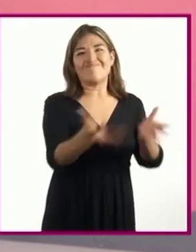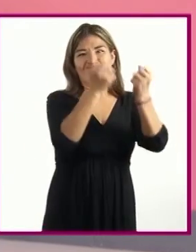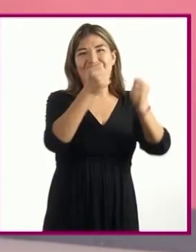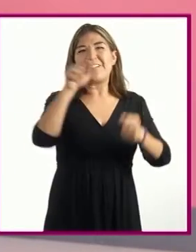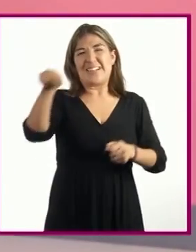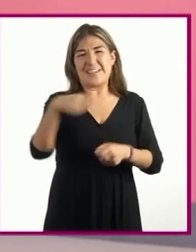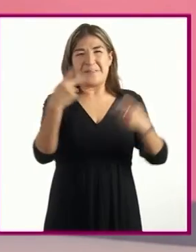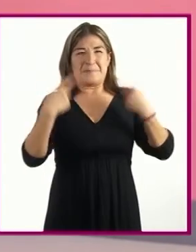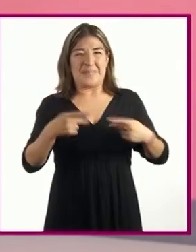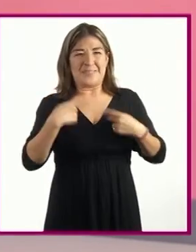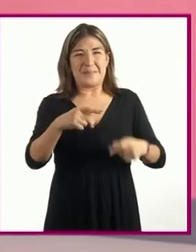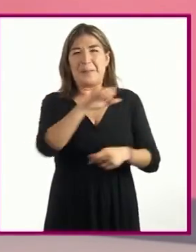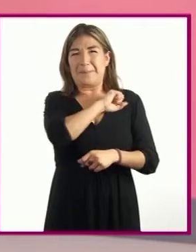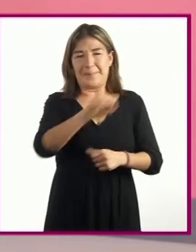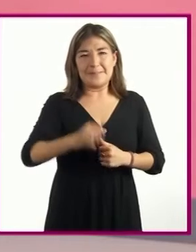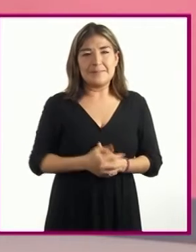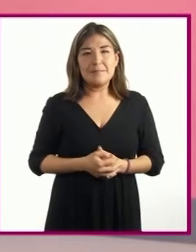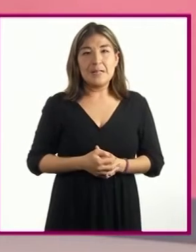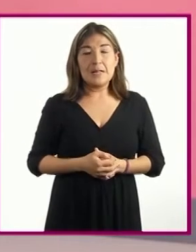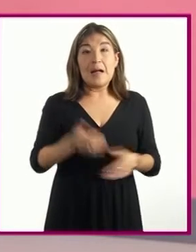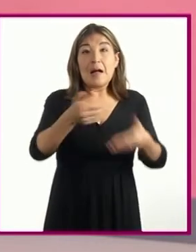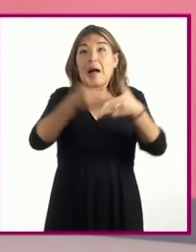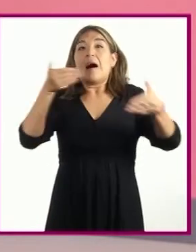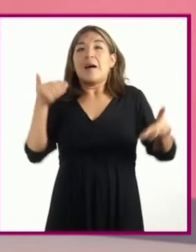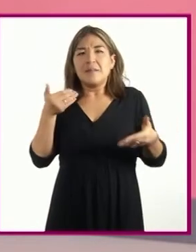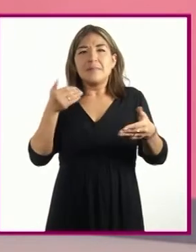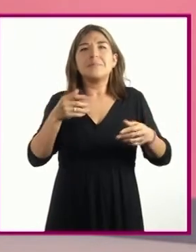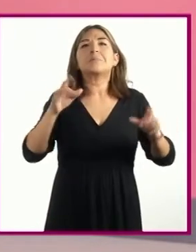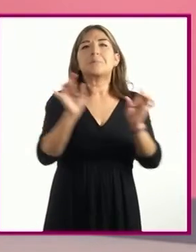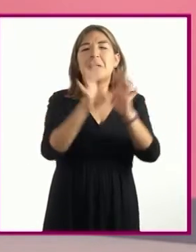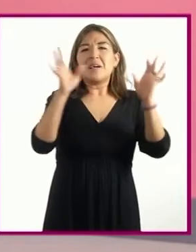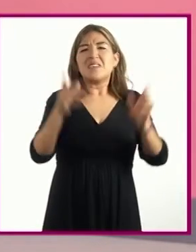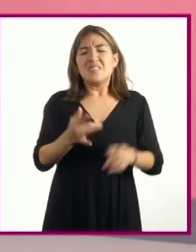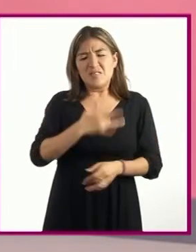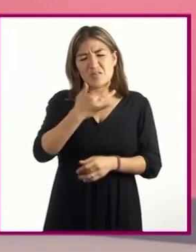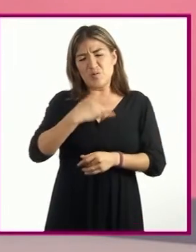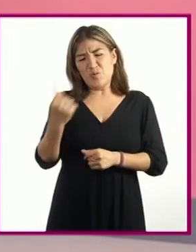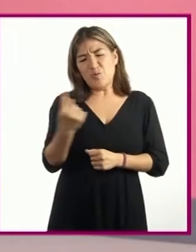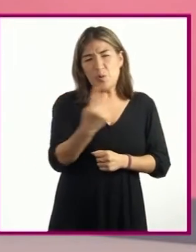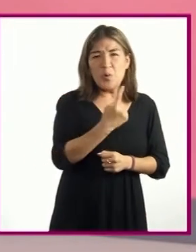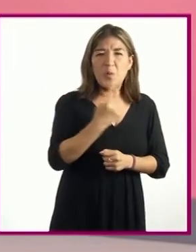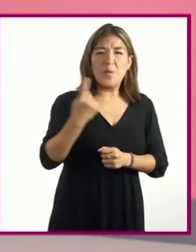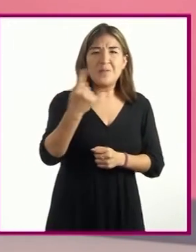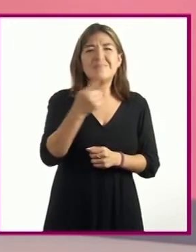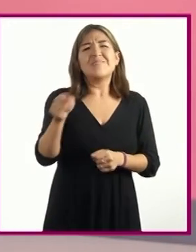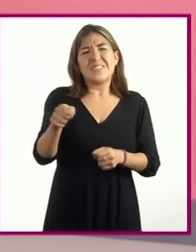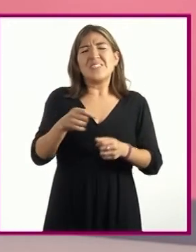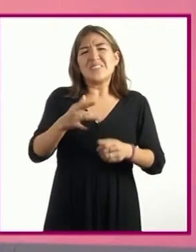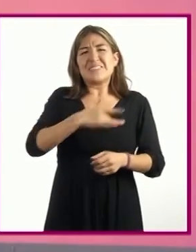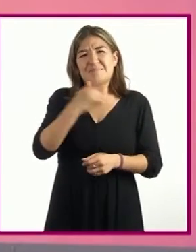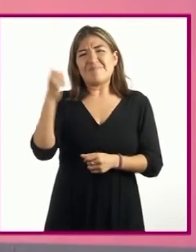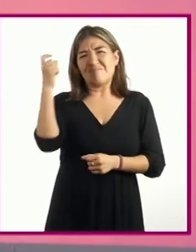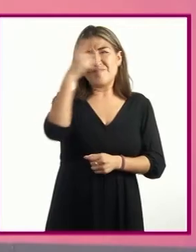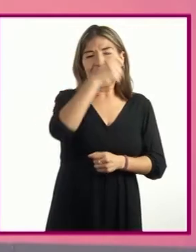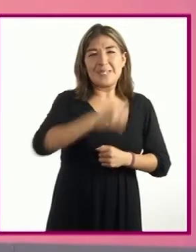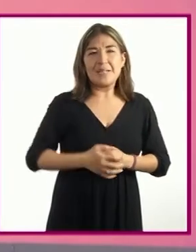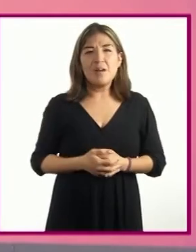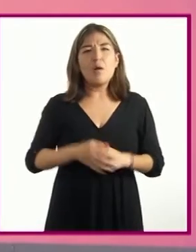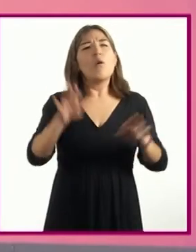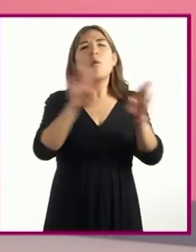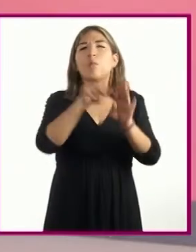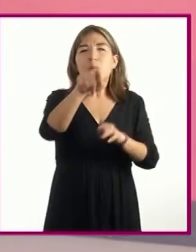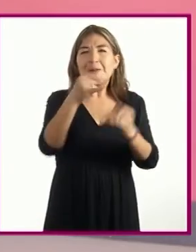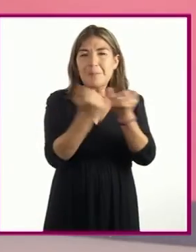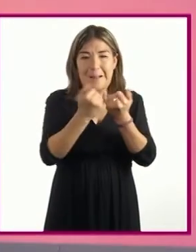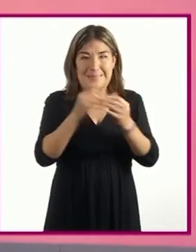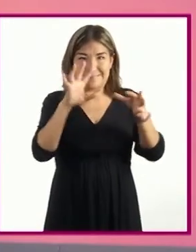caníbales pero antes de eso se encuentra en un momento de soledad muy dura para él ¿cómo reflejaría en ese